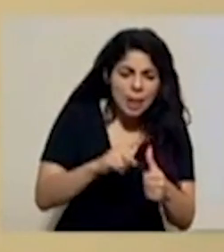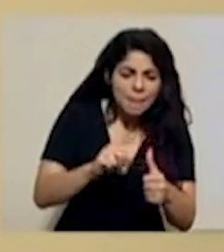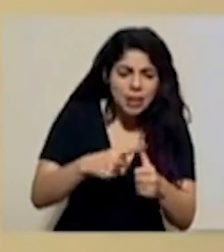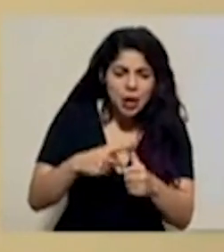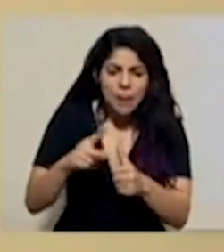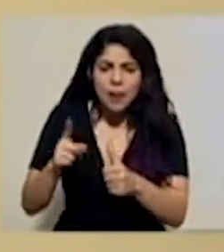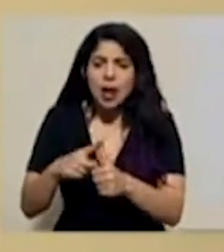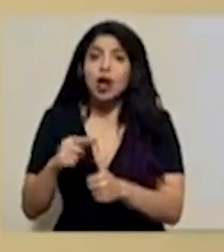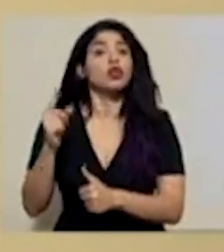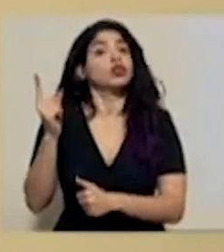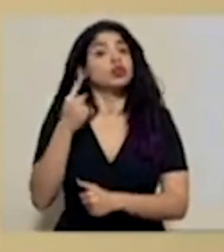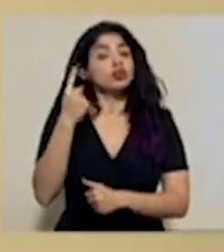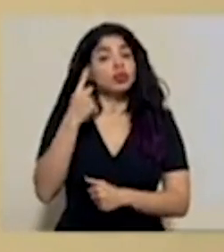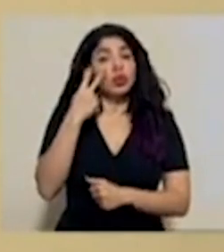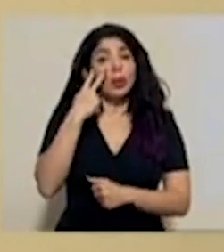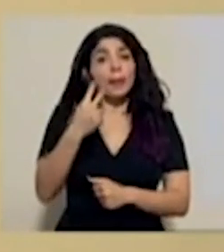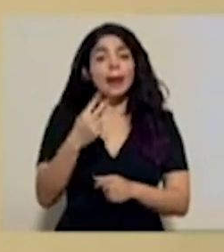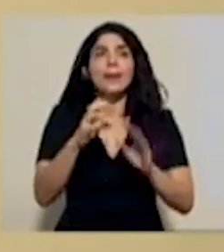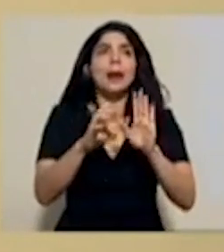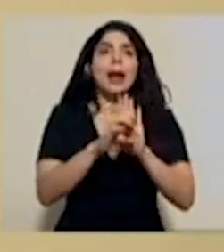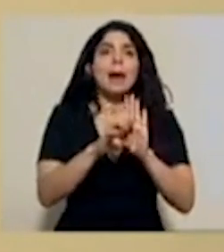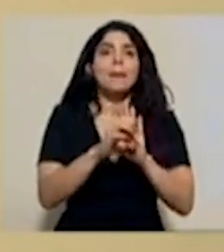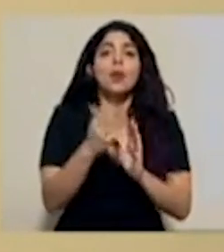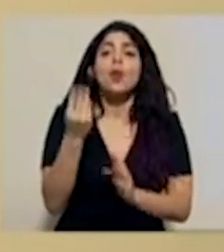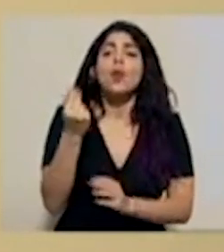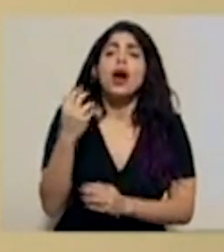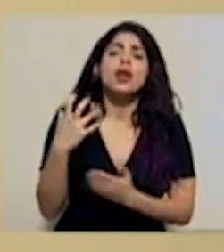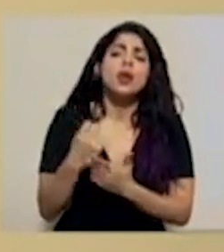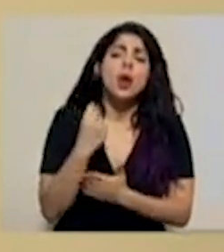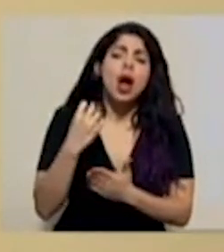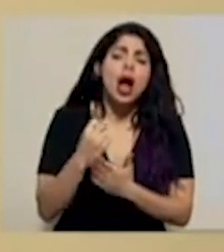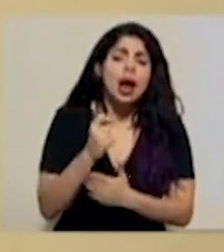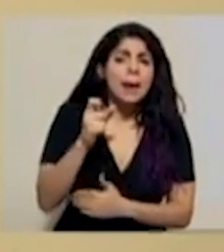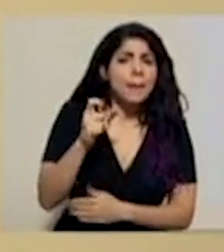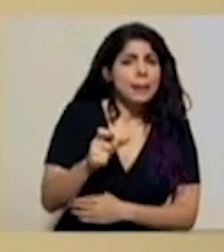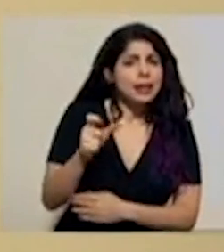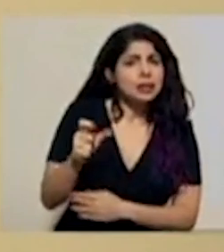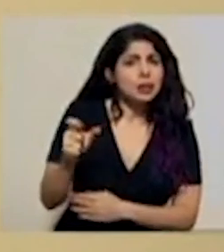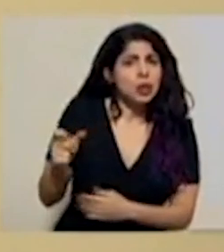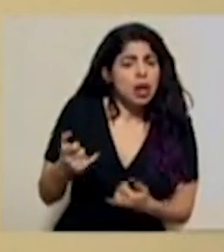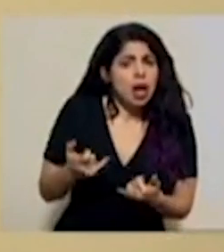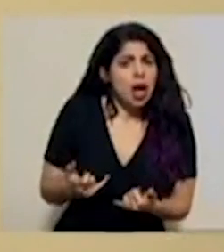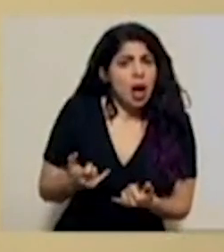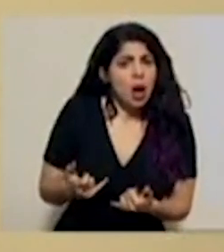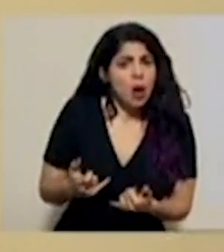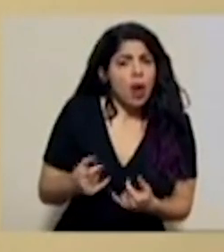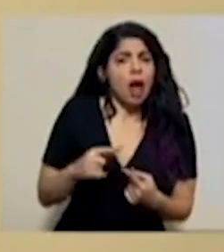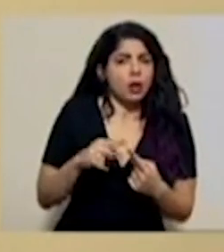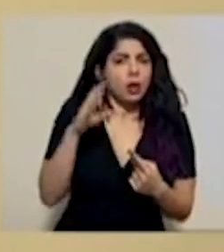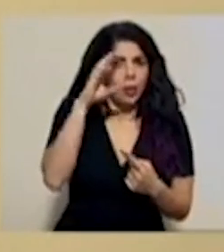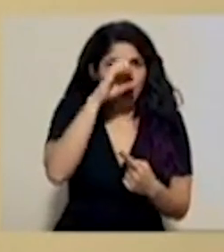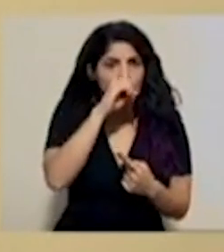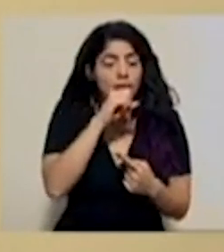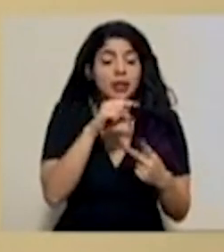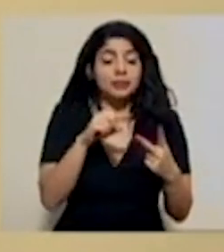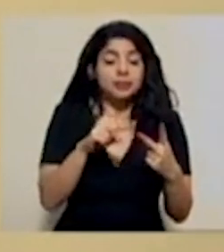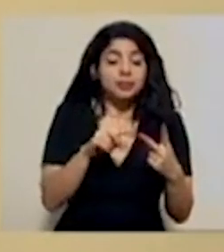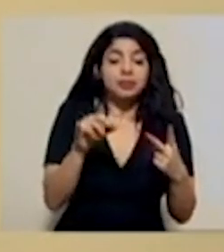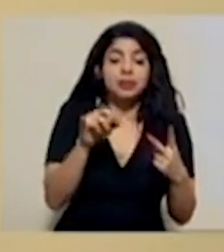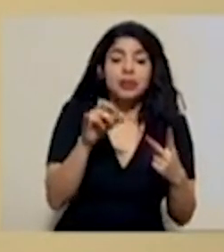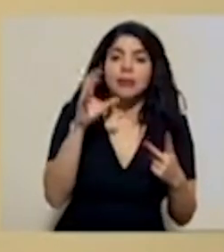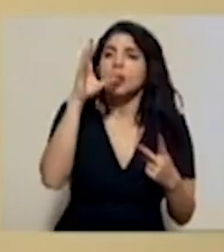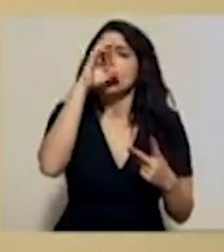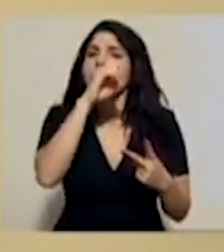solo se contempla, por ejemplo, el nivel de ingresos que tienen las personas en este momento, sino que también se tiene que hacer